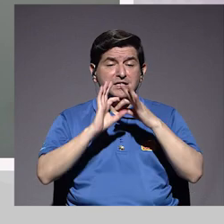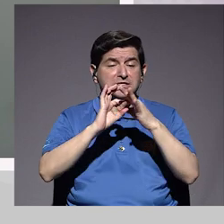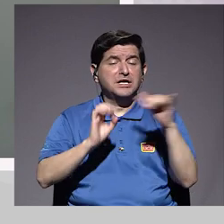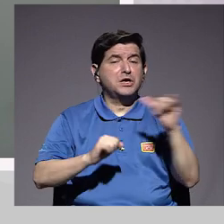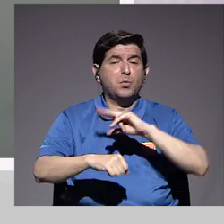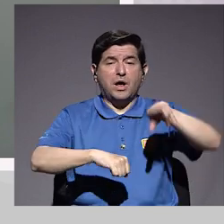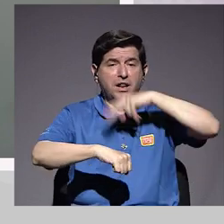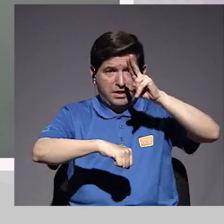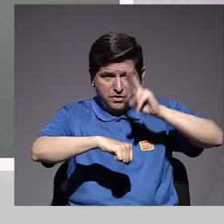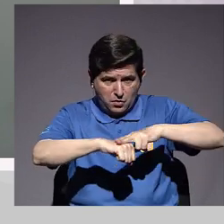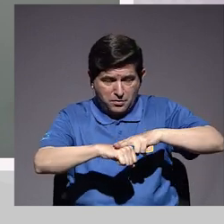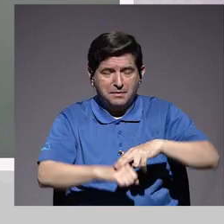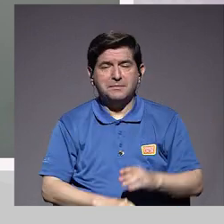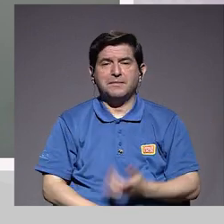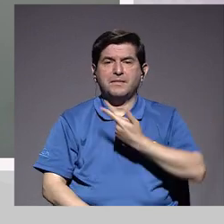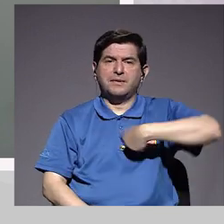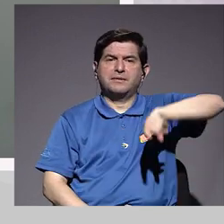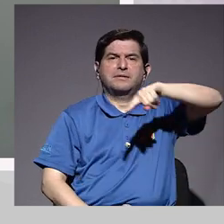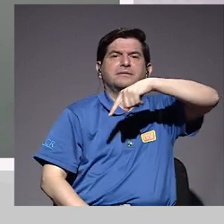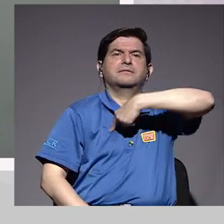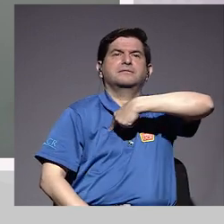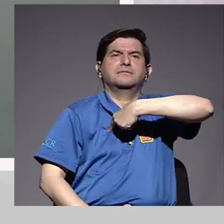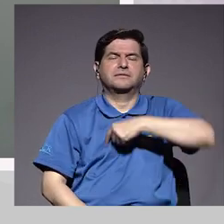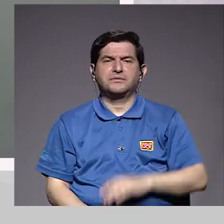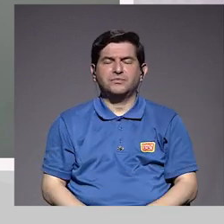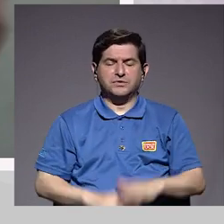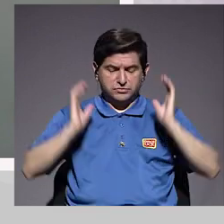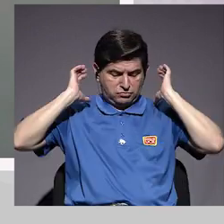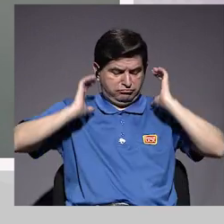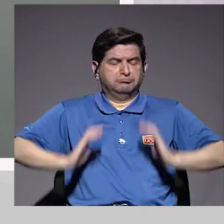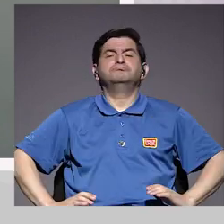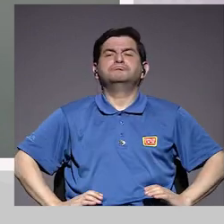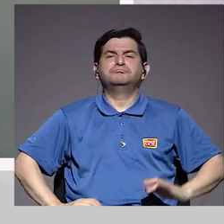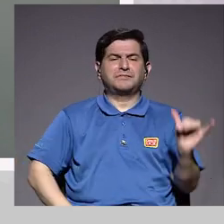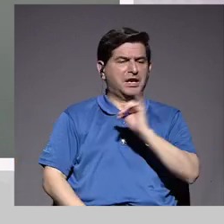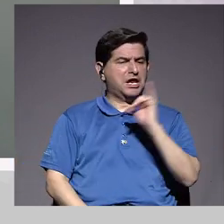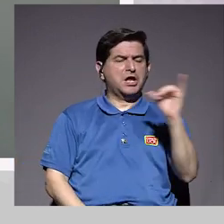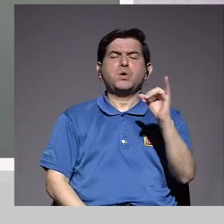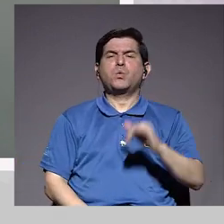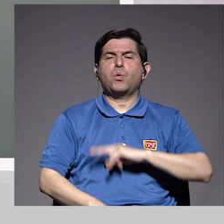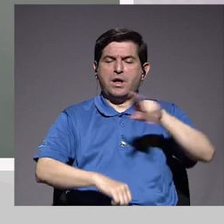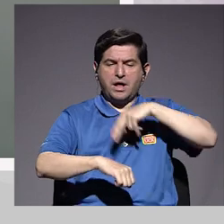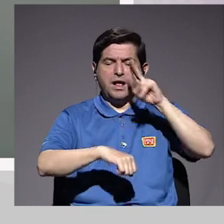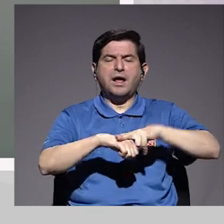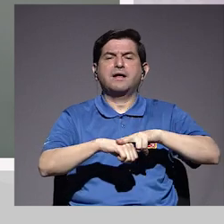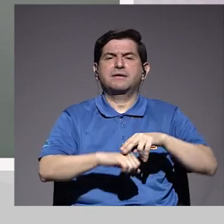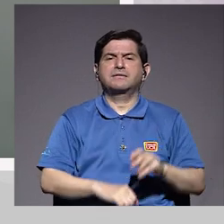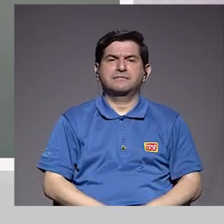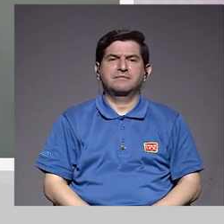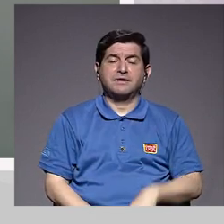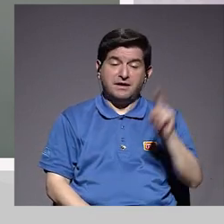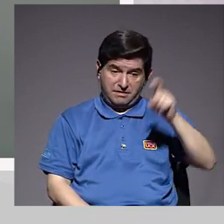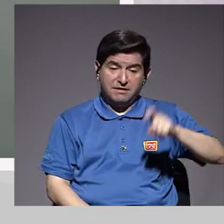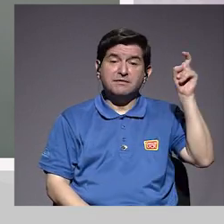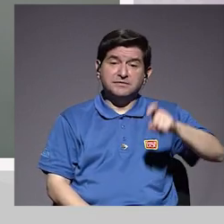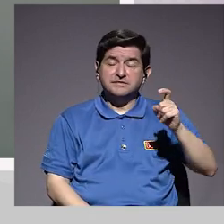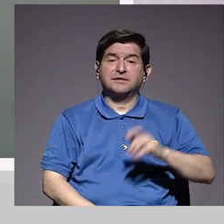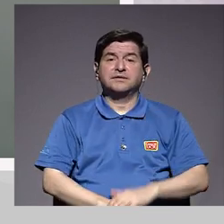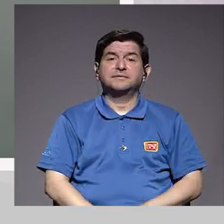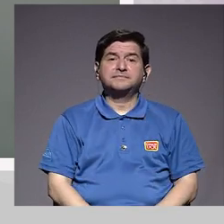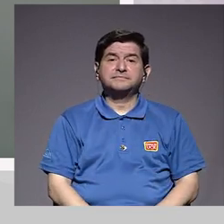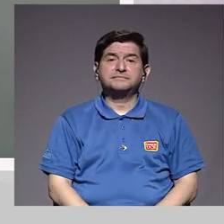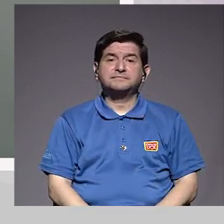igual de natural que nuestra anatomía. Es exactamente igual de natural e igual de necesaria.